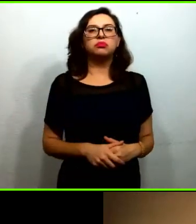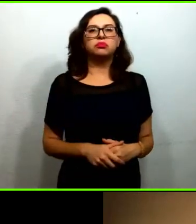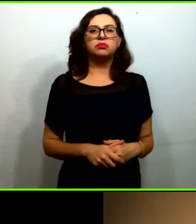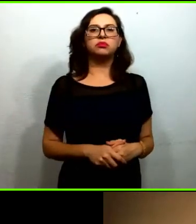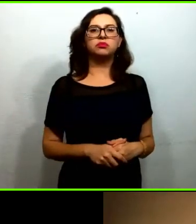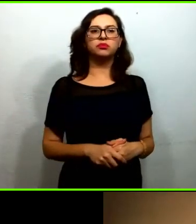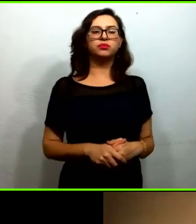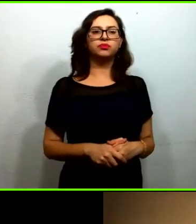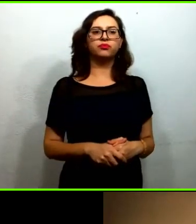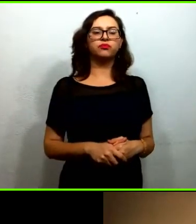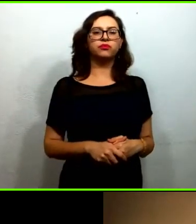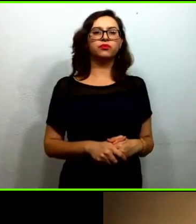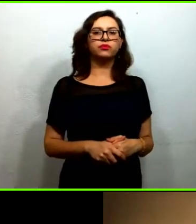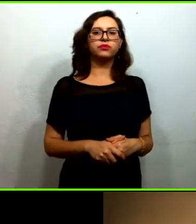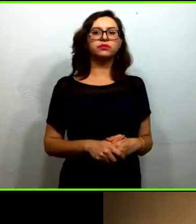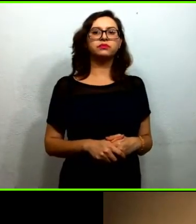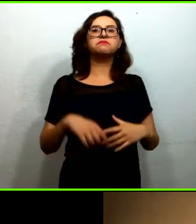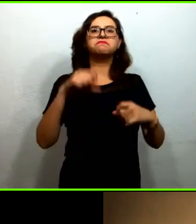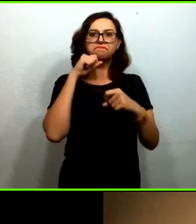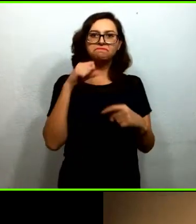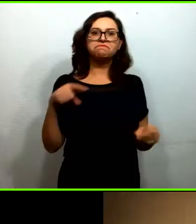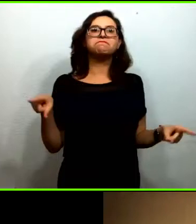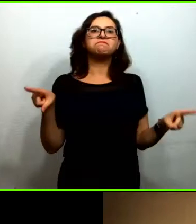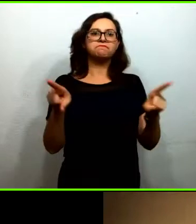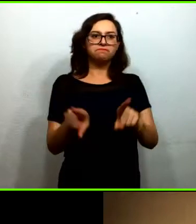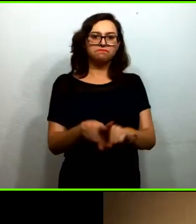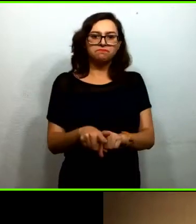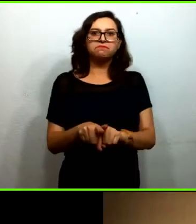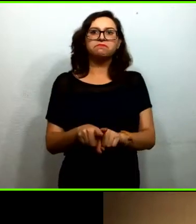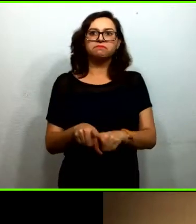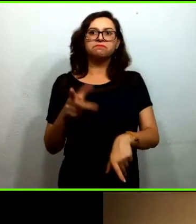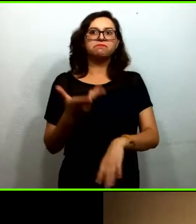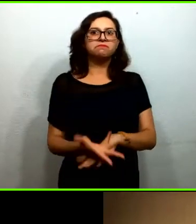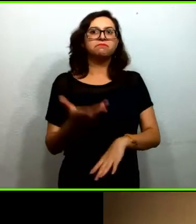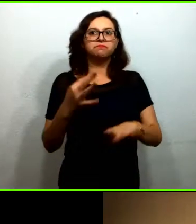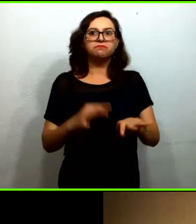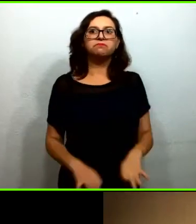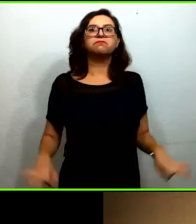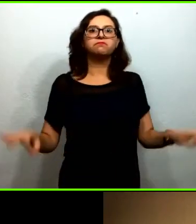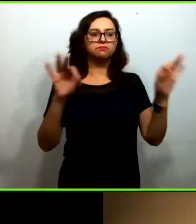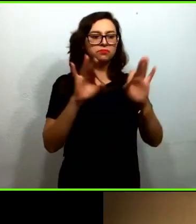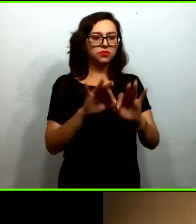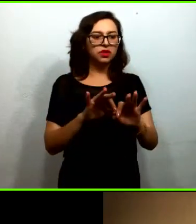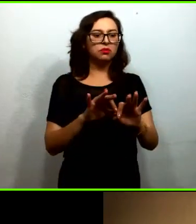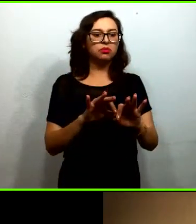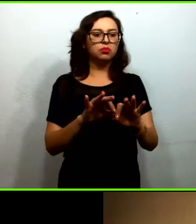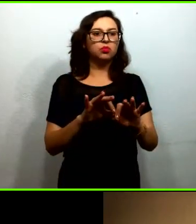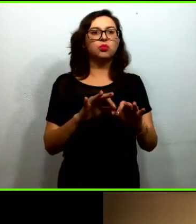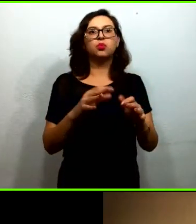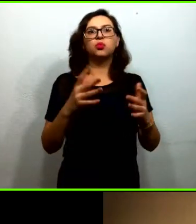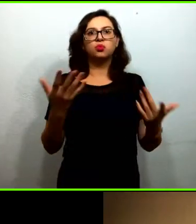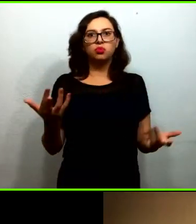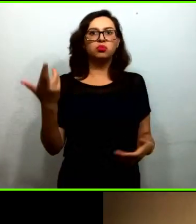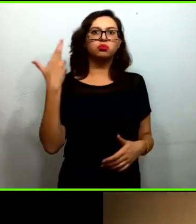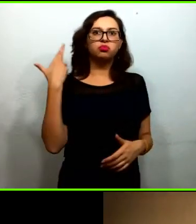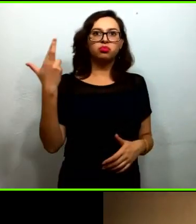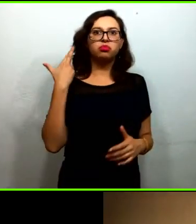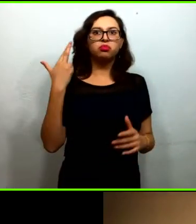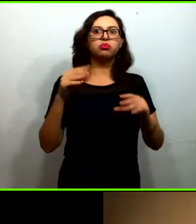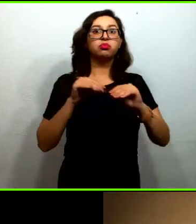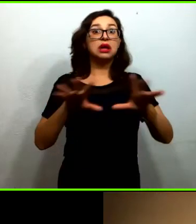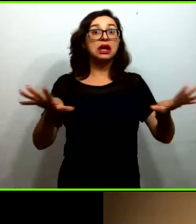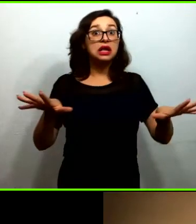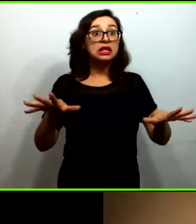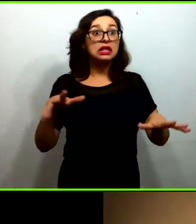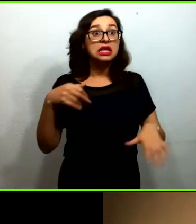también me parece que muy relevante destacar el hecho de que los programas son transmitidos en